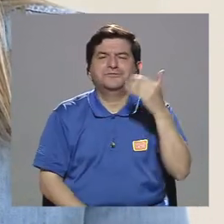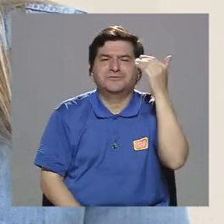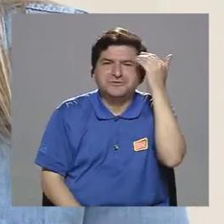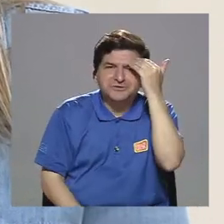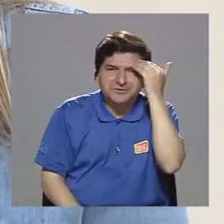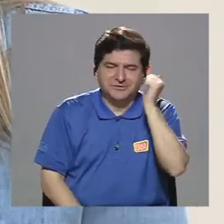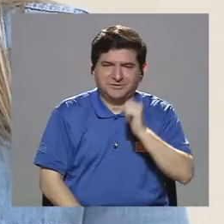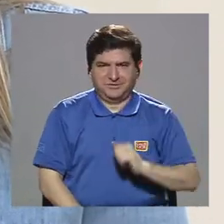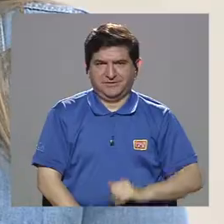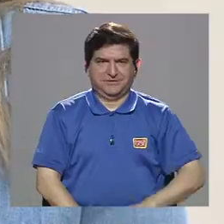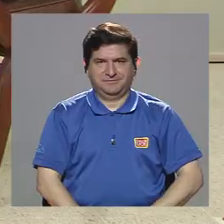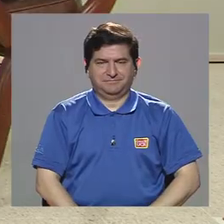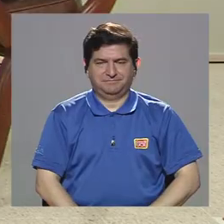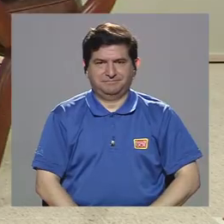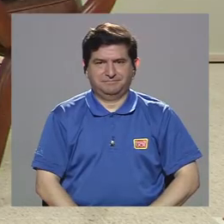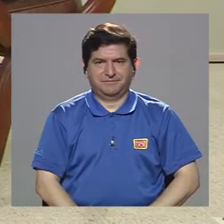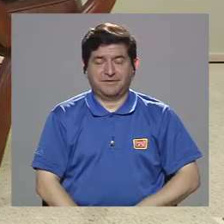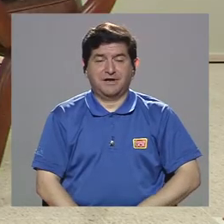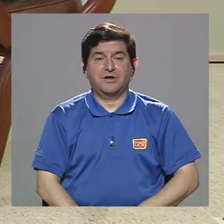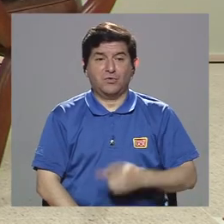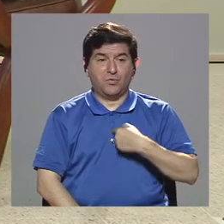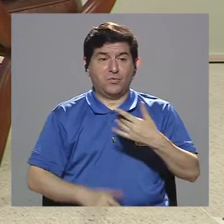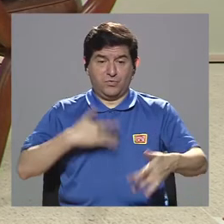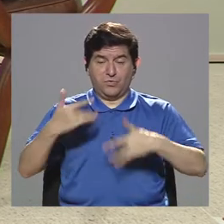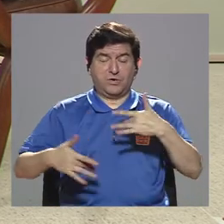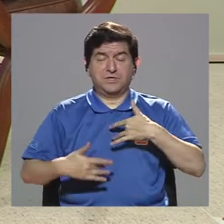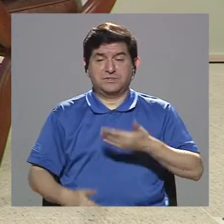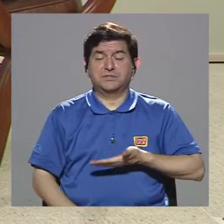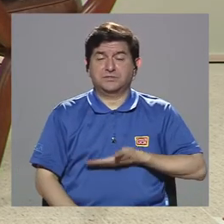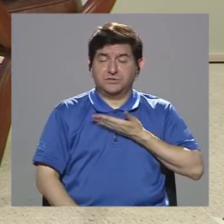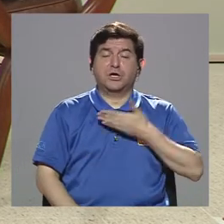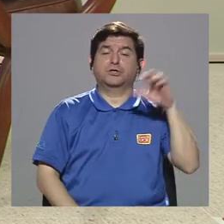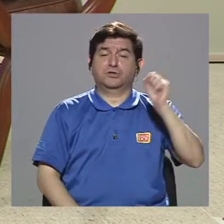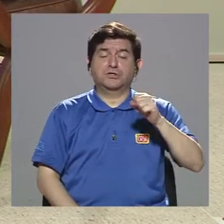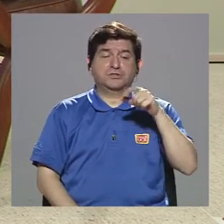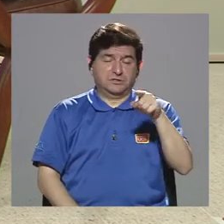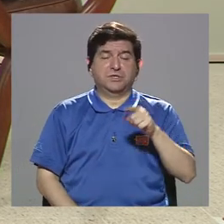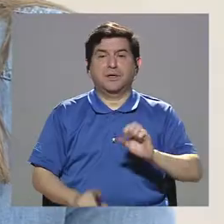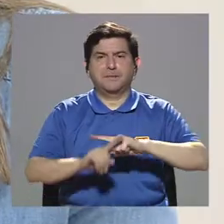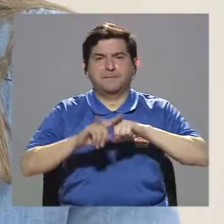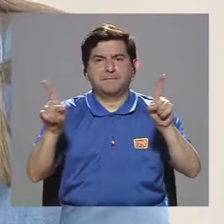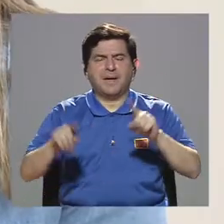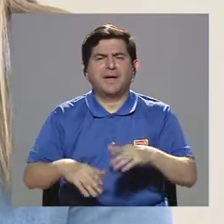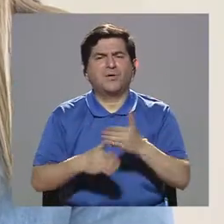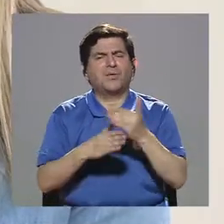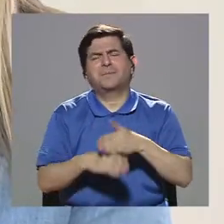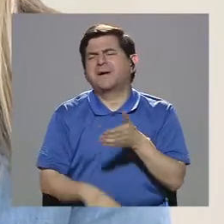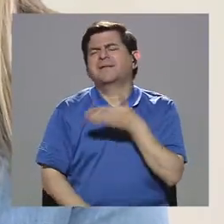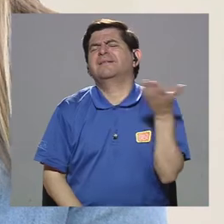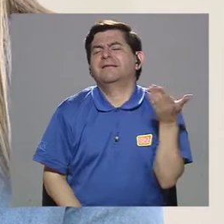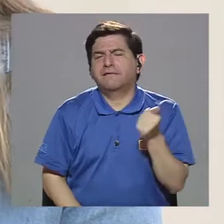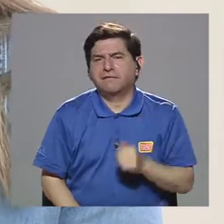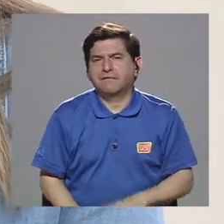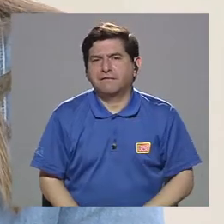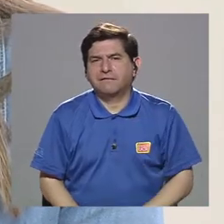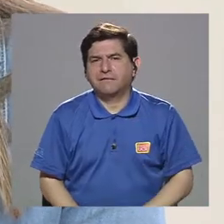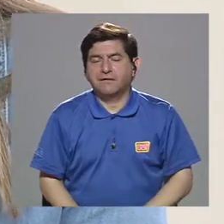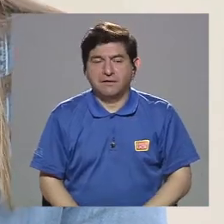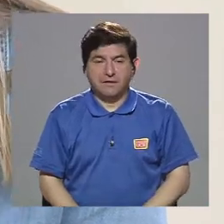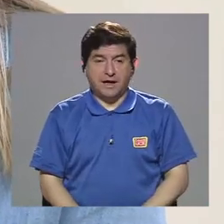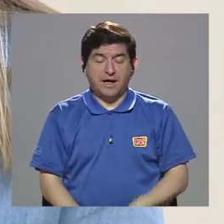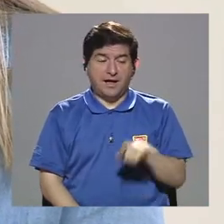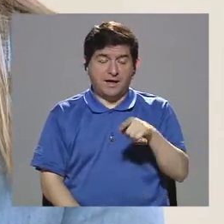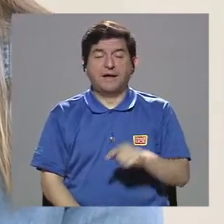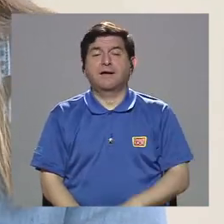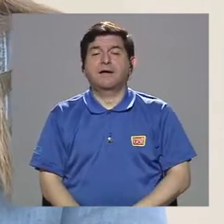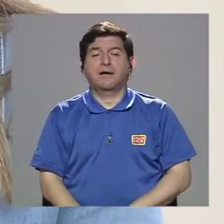o sea, he estado ahí, uno se siente orgullosa, por supuesto, pero ¿qué comparto? De nuevo, la diferencia entre lo íntimo,